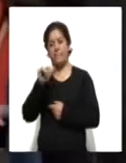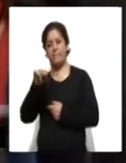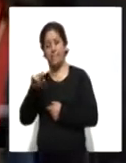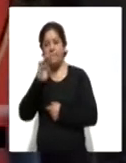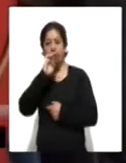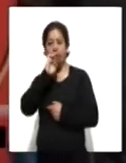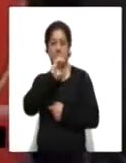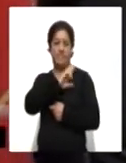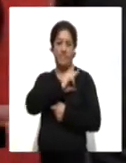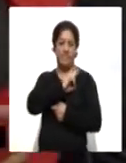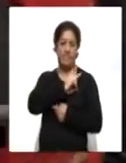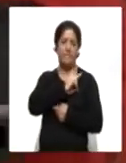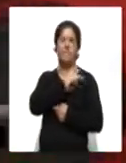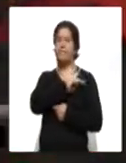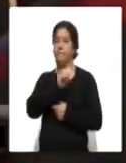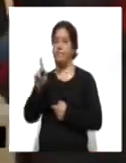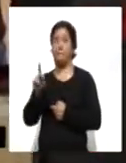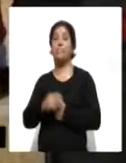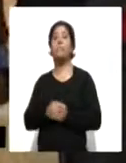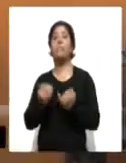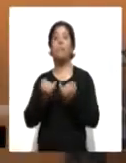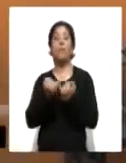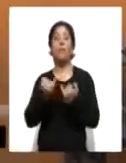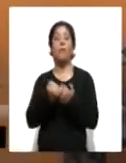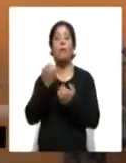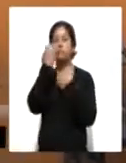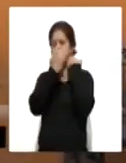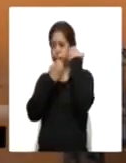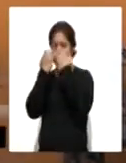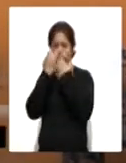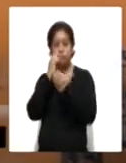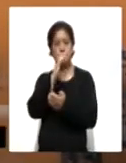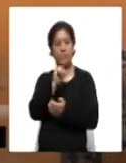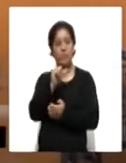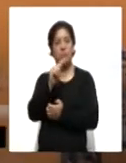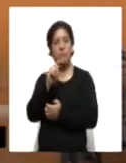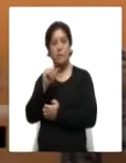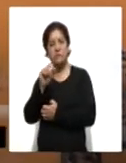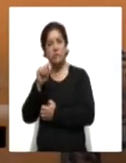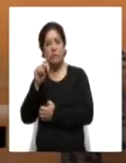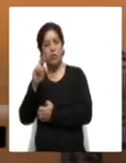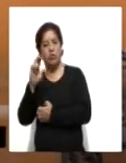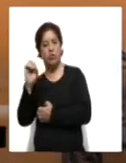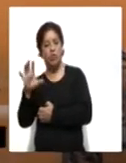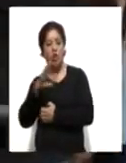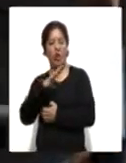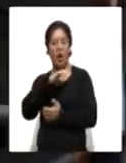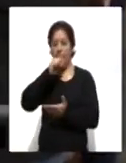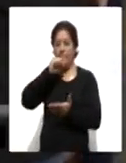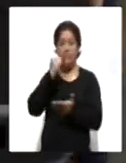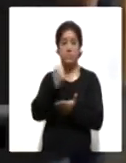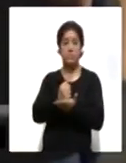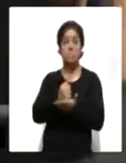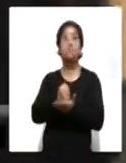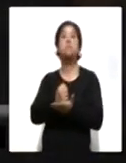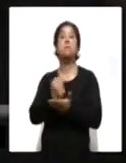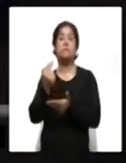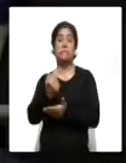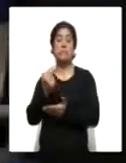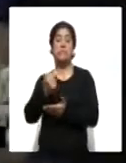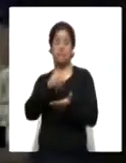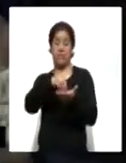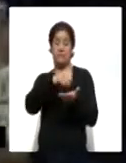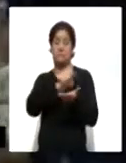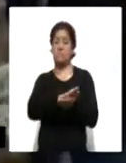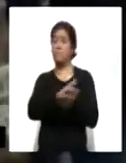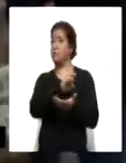Trámites y servicios de avalúo catastral, altas de previos, traslados de dominio e inscripción de sentencias, también es necesario agendar